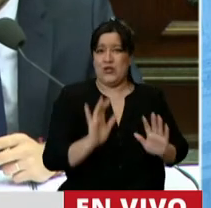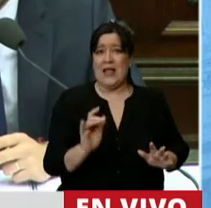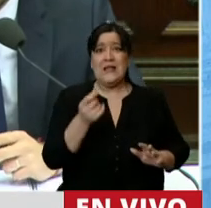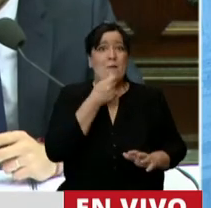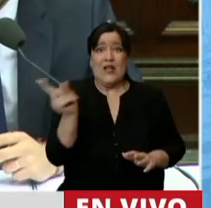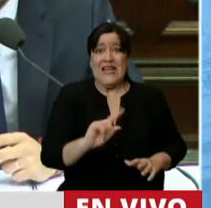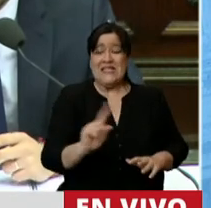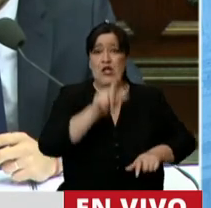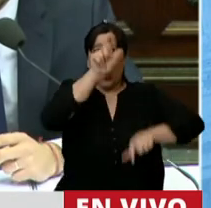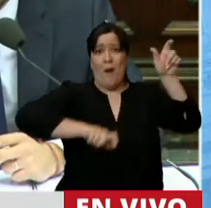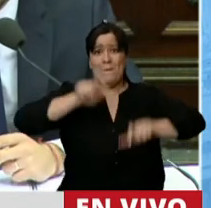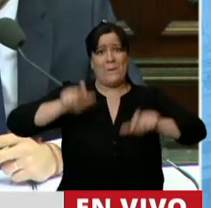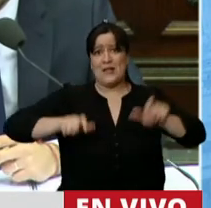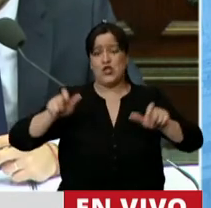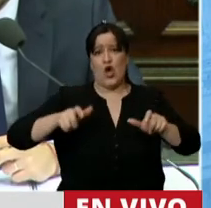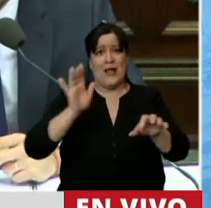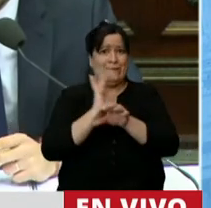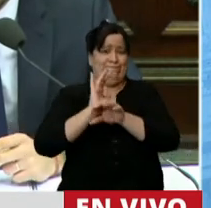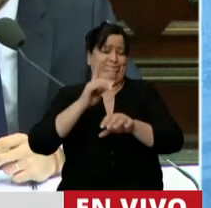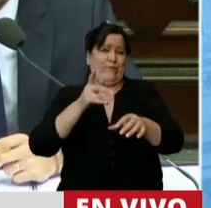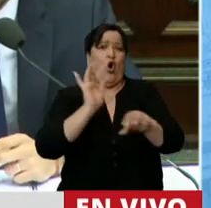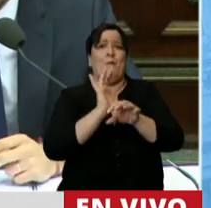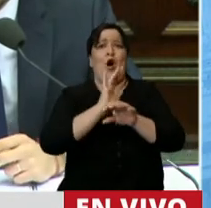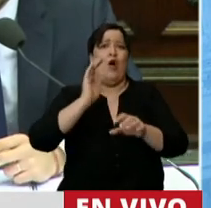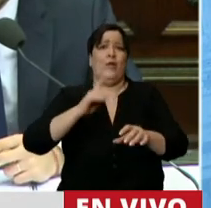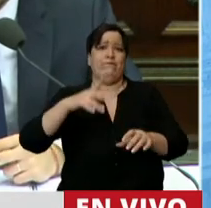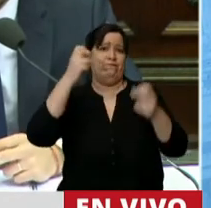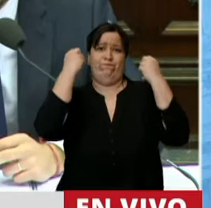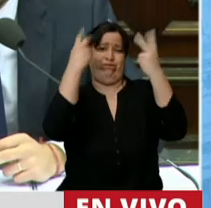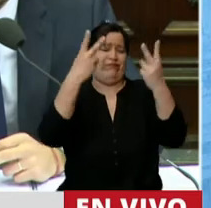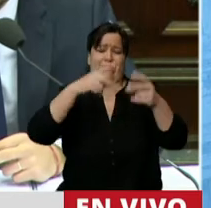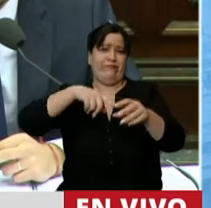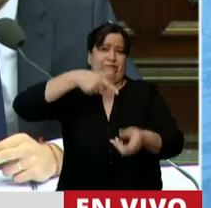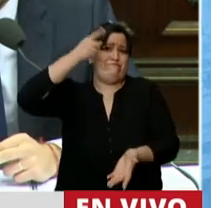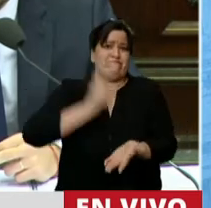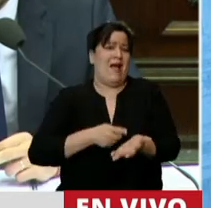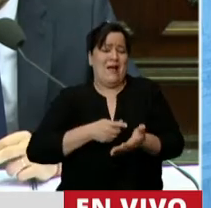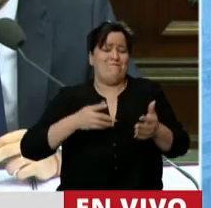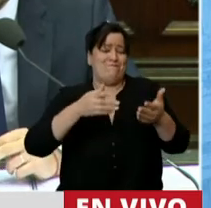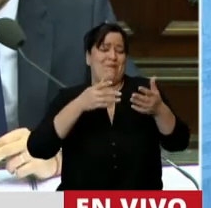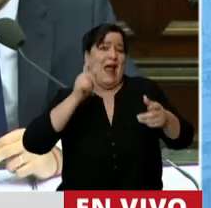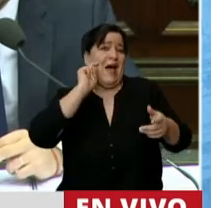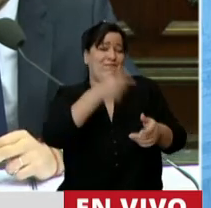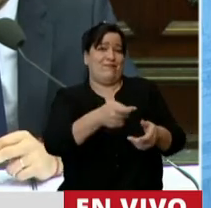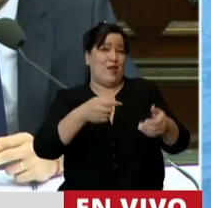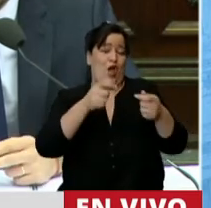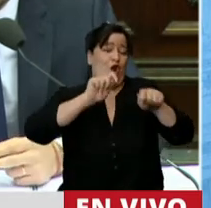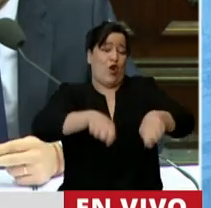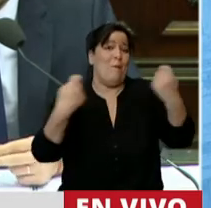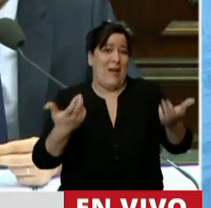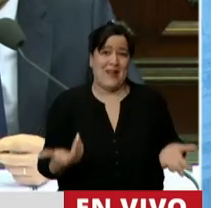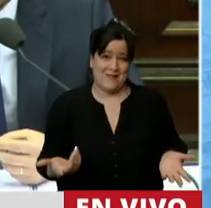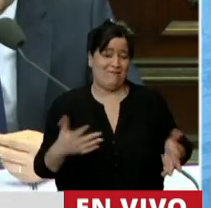reventando en una anarquía por necesidad después de haber hecho el esfuerzo que hizo la sociedad, que están en su casa